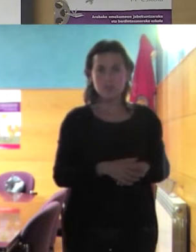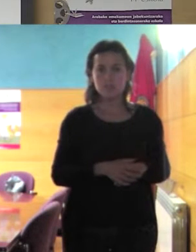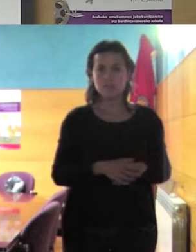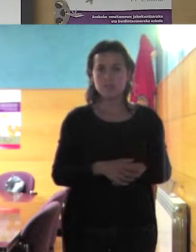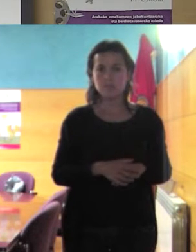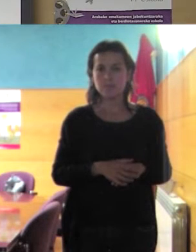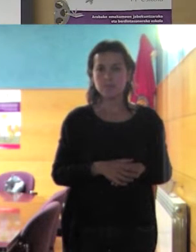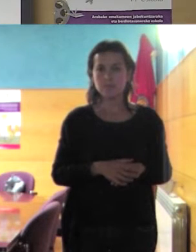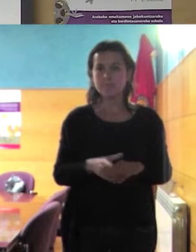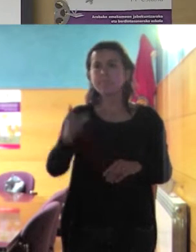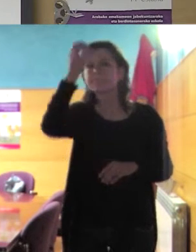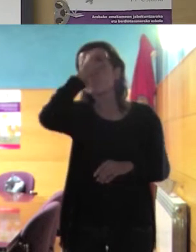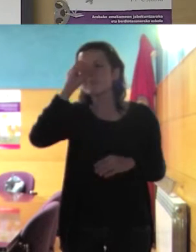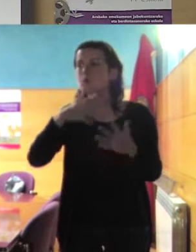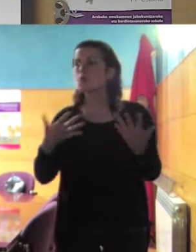¿qué os parece?